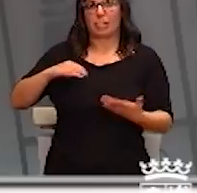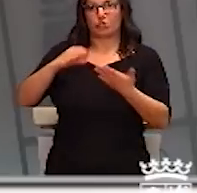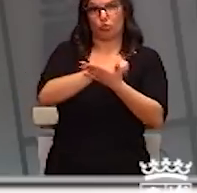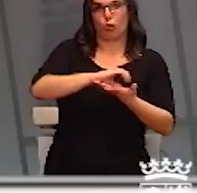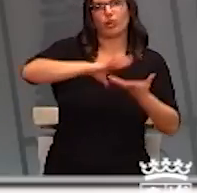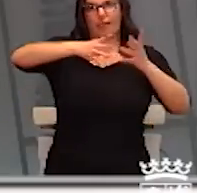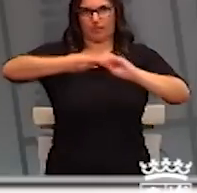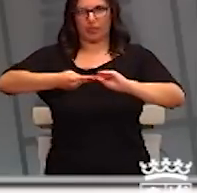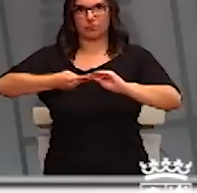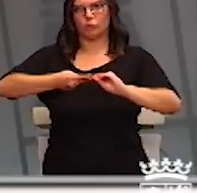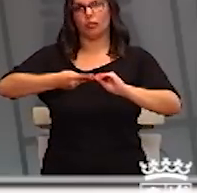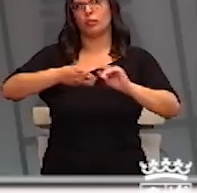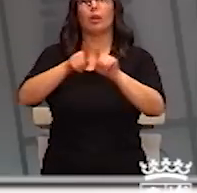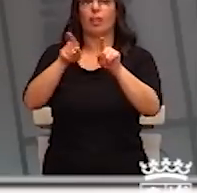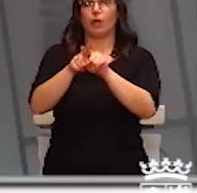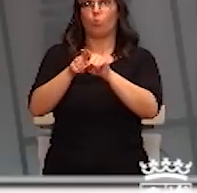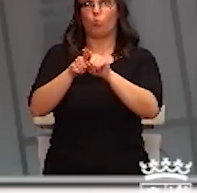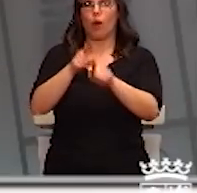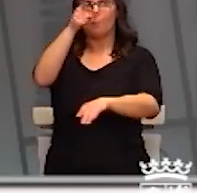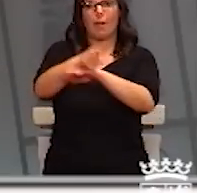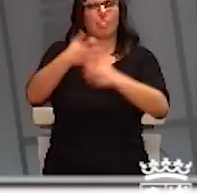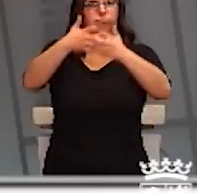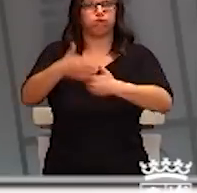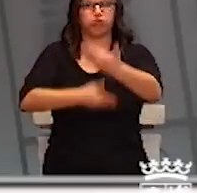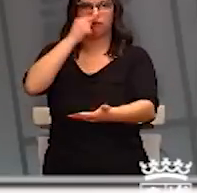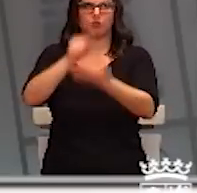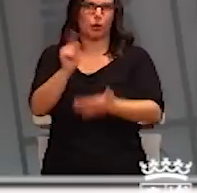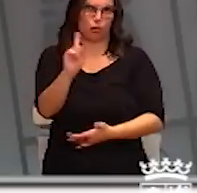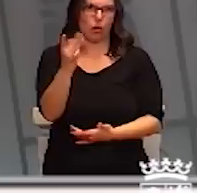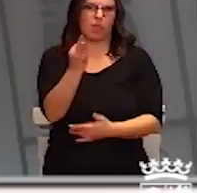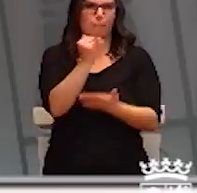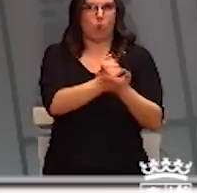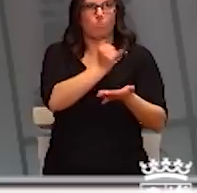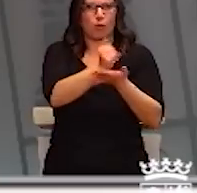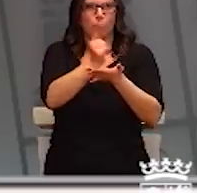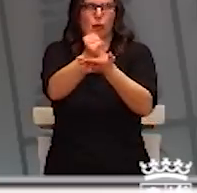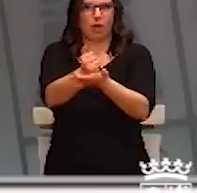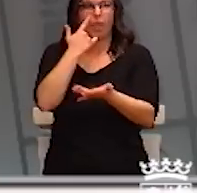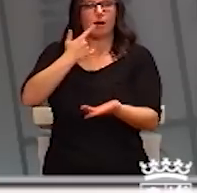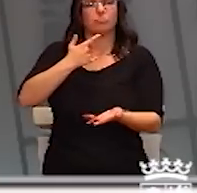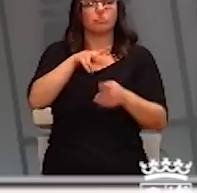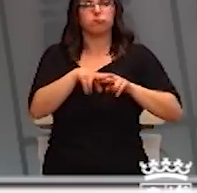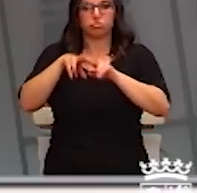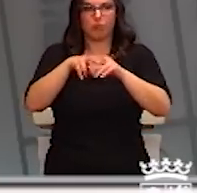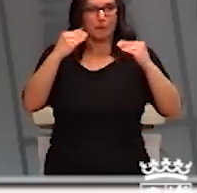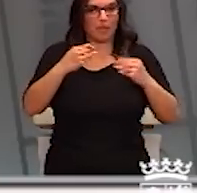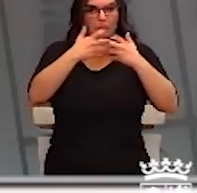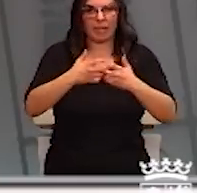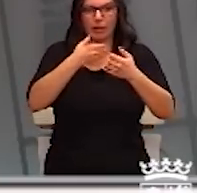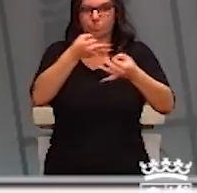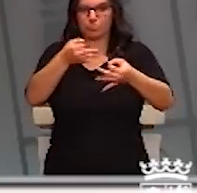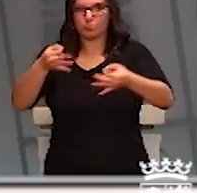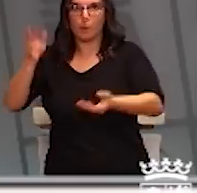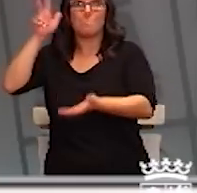pruebas. Es decir, no es ponerla y ya empieza a funcionar, sino que tenemos que validar los aparatos,